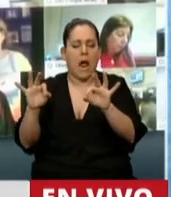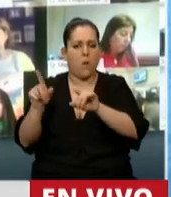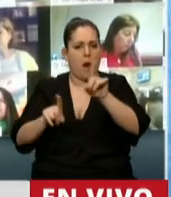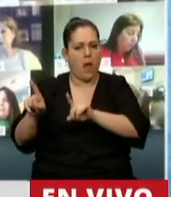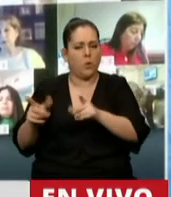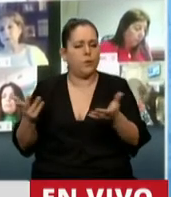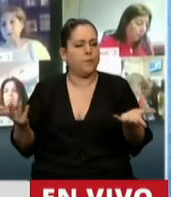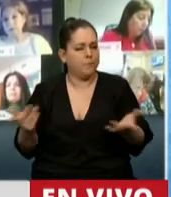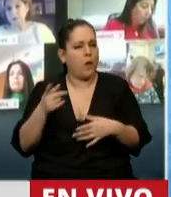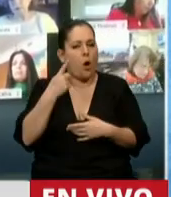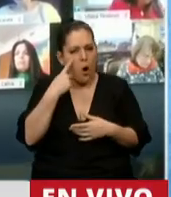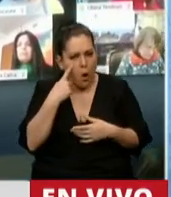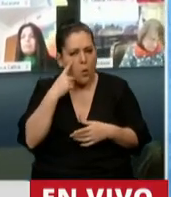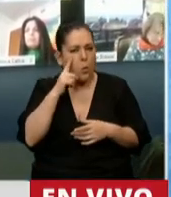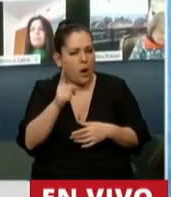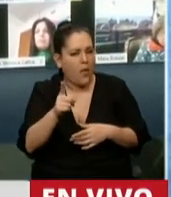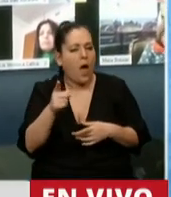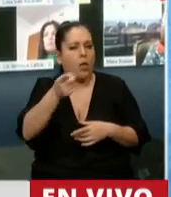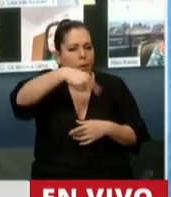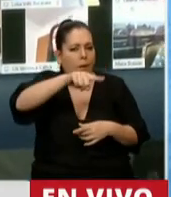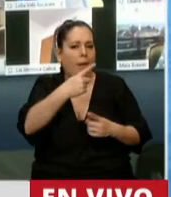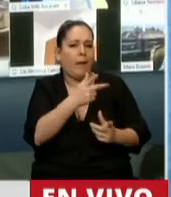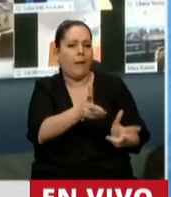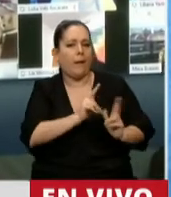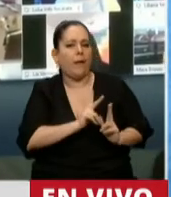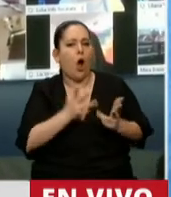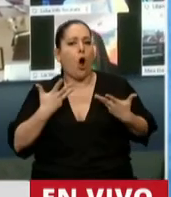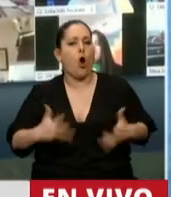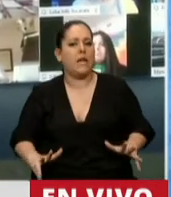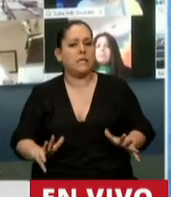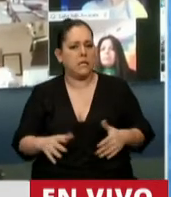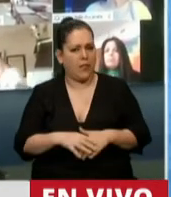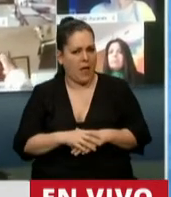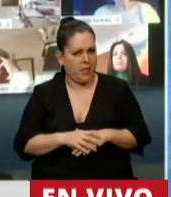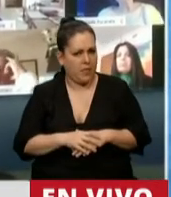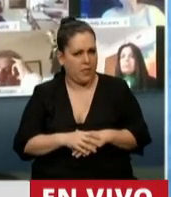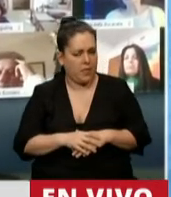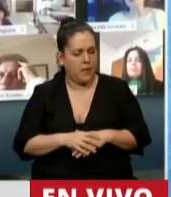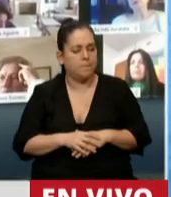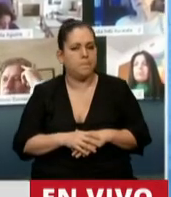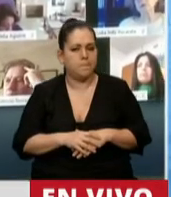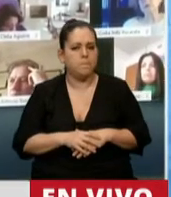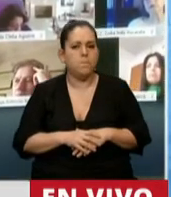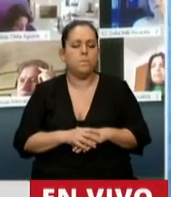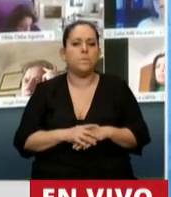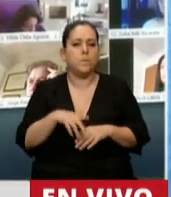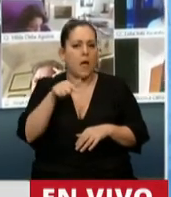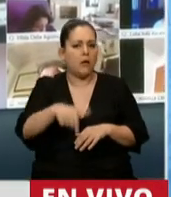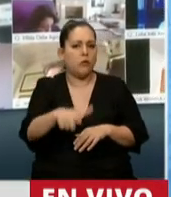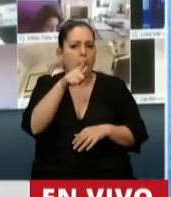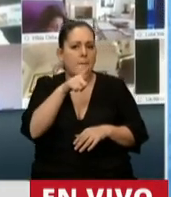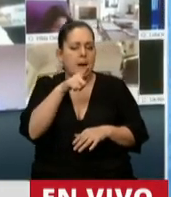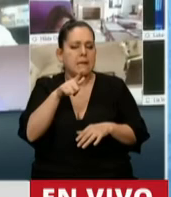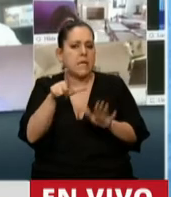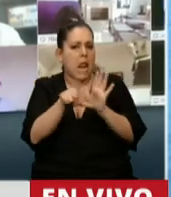Entonces, tengamos cuidado cuando reclamamos honestidad intelectual. Mire, esta parece ser una